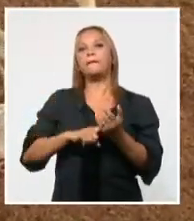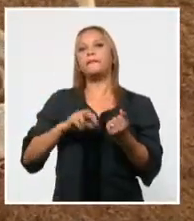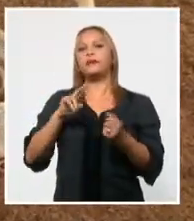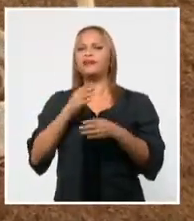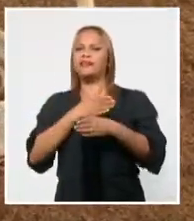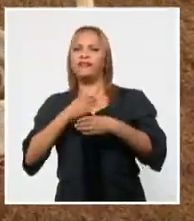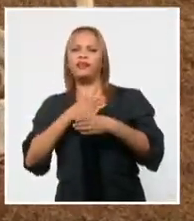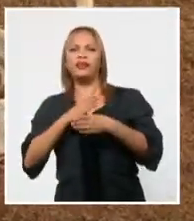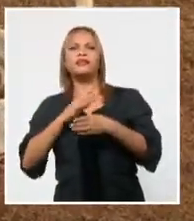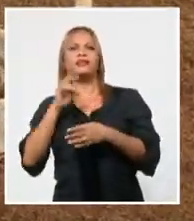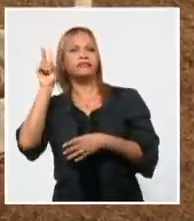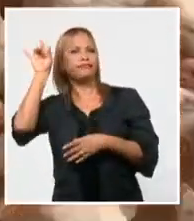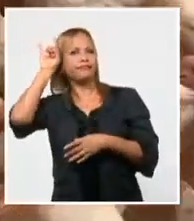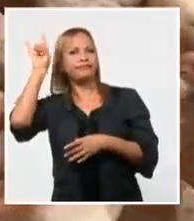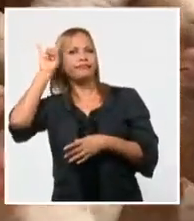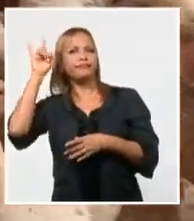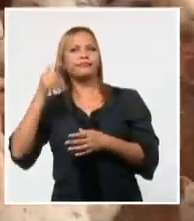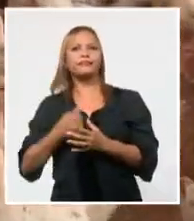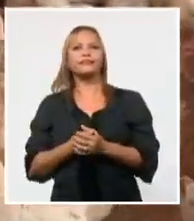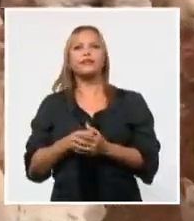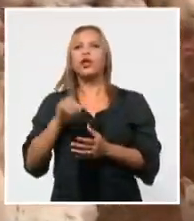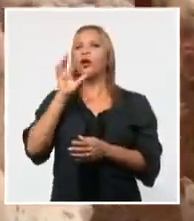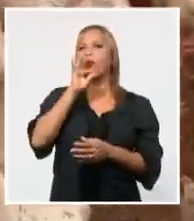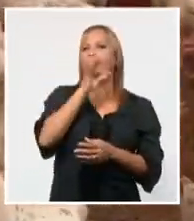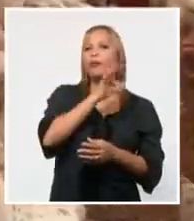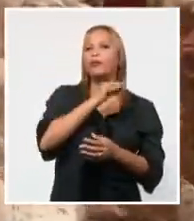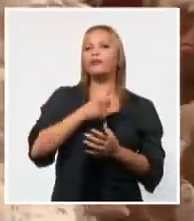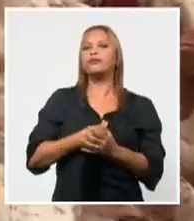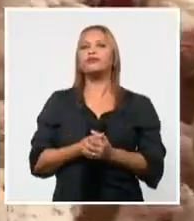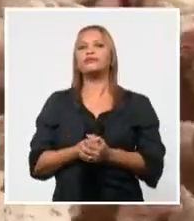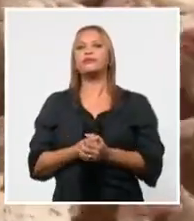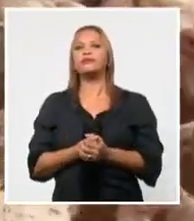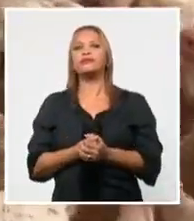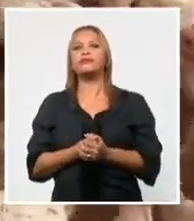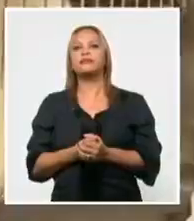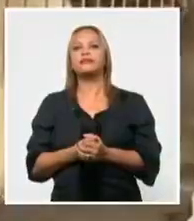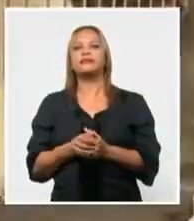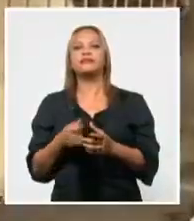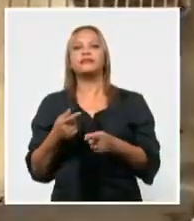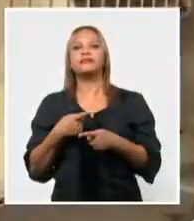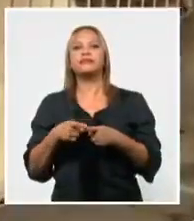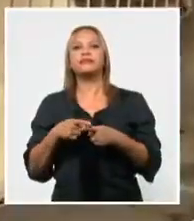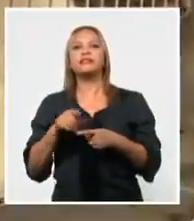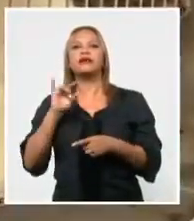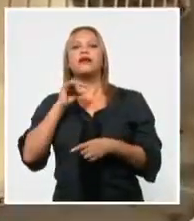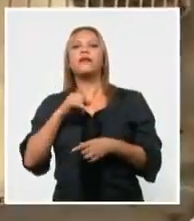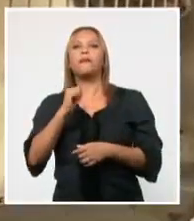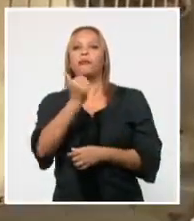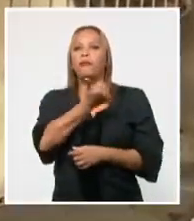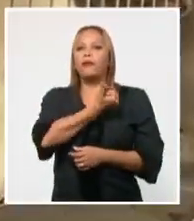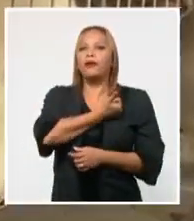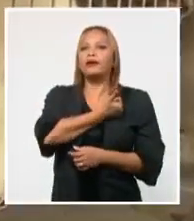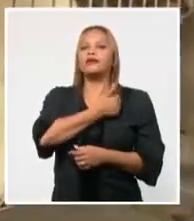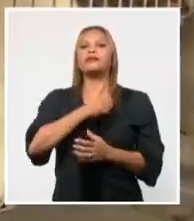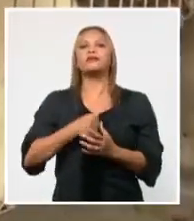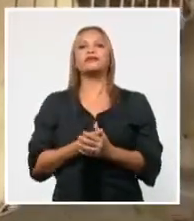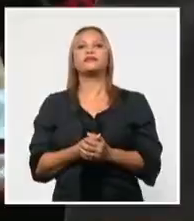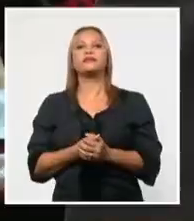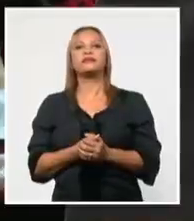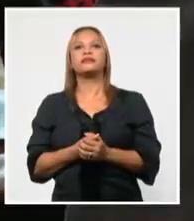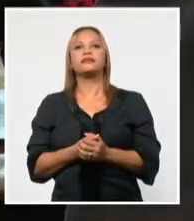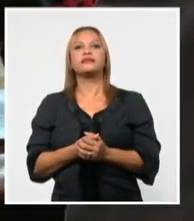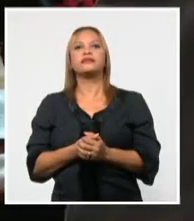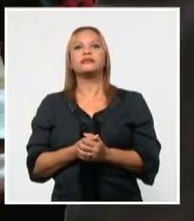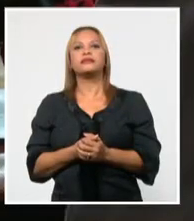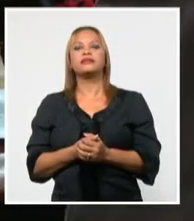avícolas de 7 especies, 6 porcinas, 6 cunícolas y 2 apícolas. A partir de